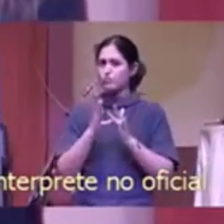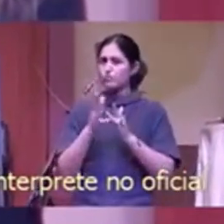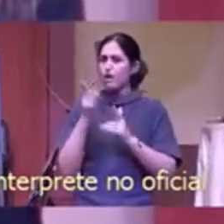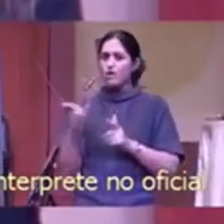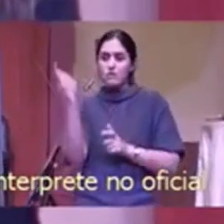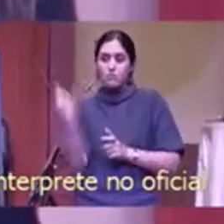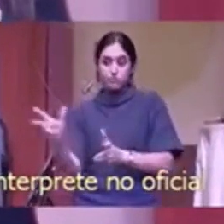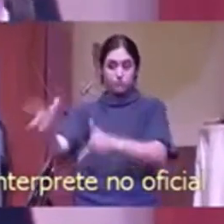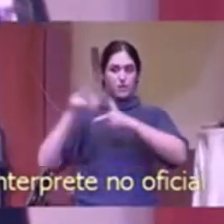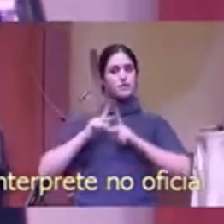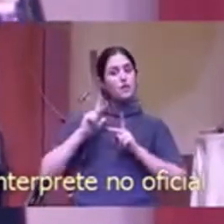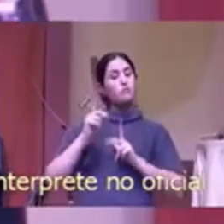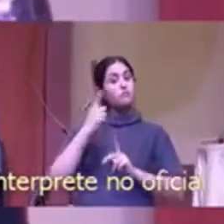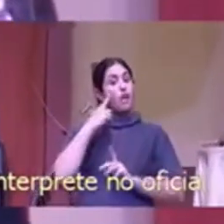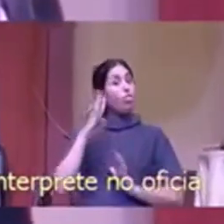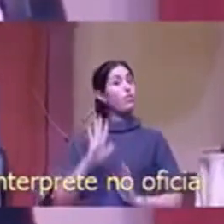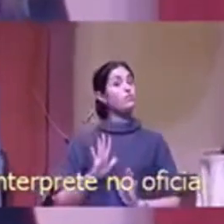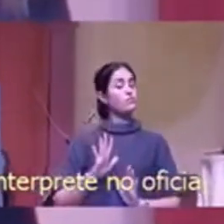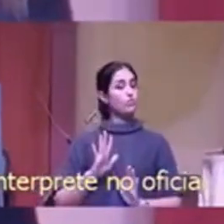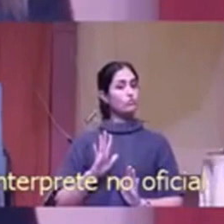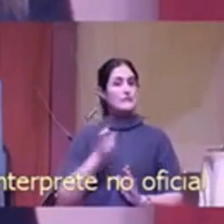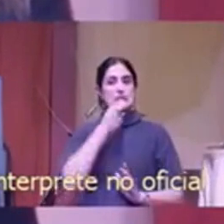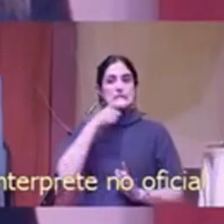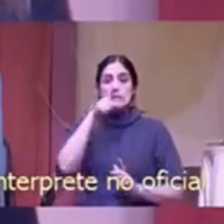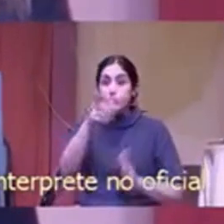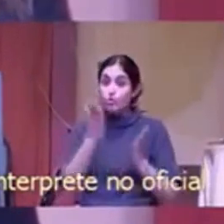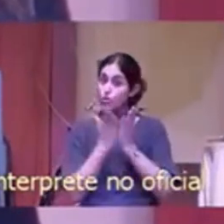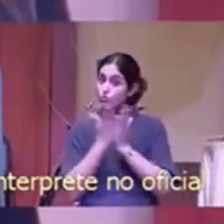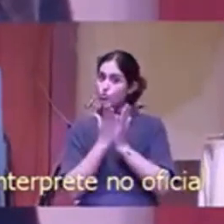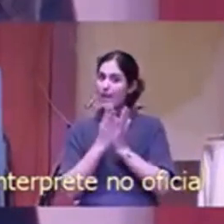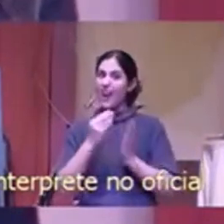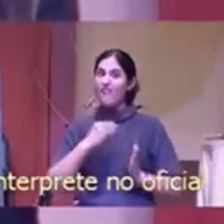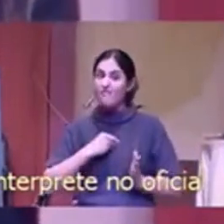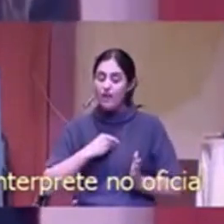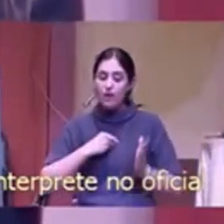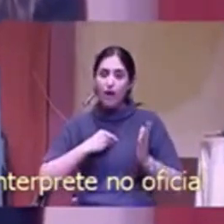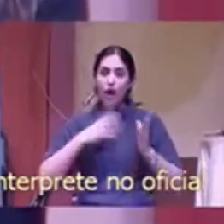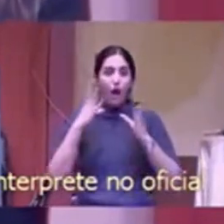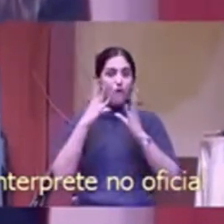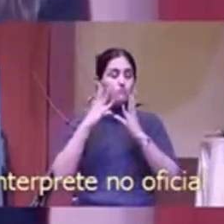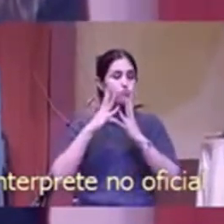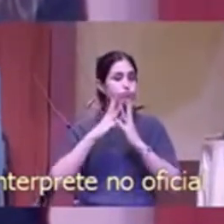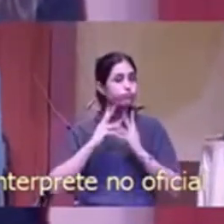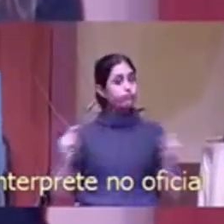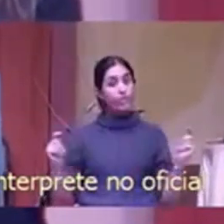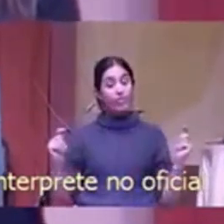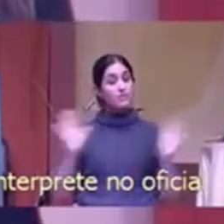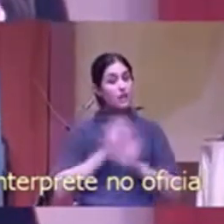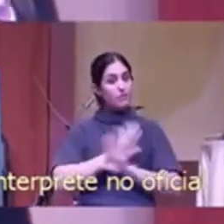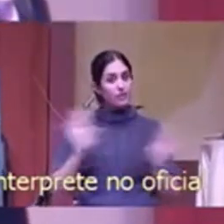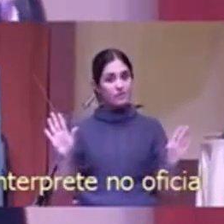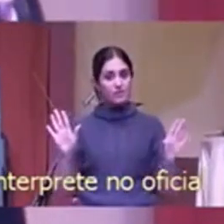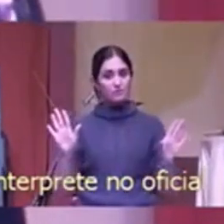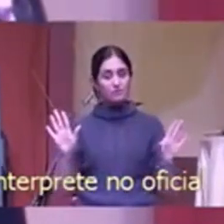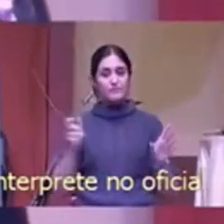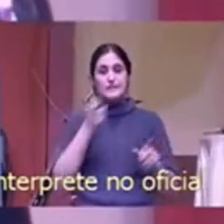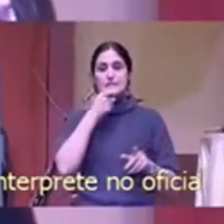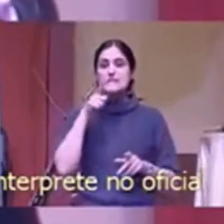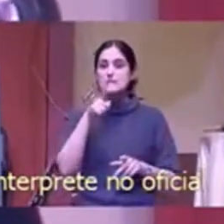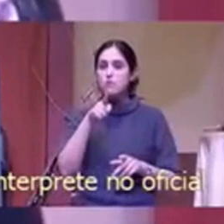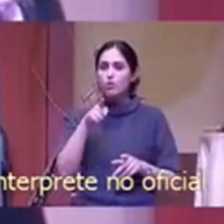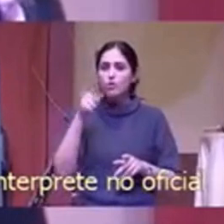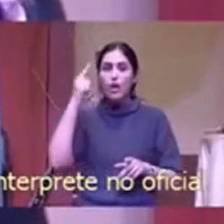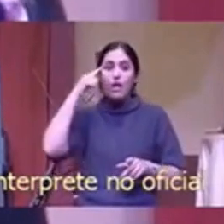vas a perder tu fe tené cuidado si te pones